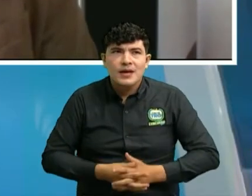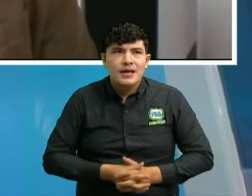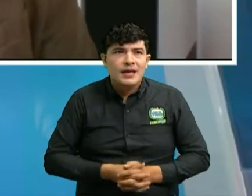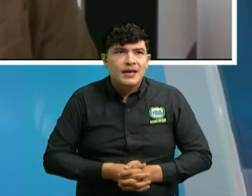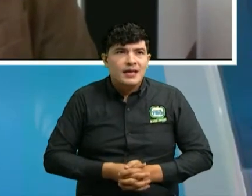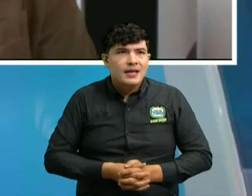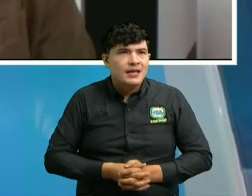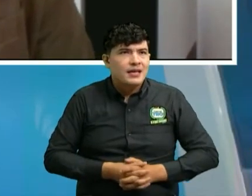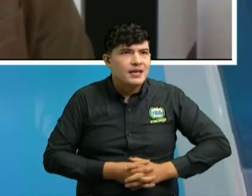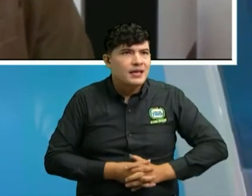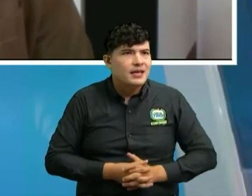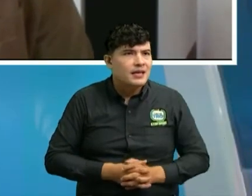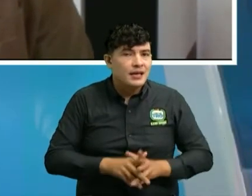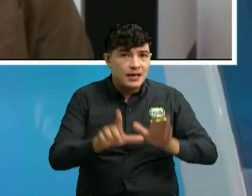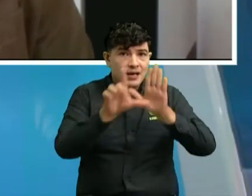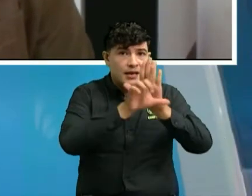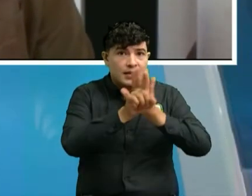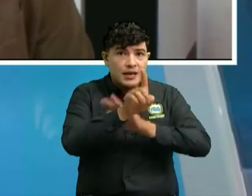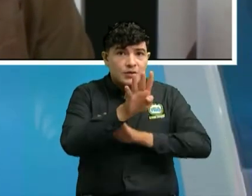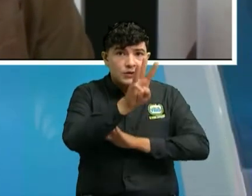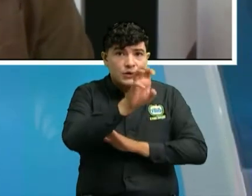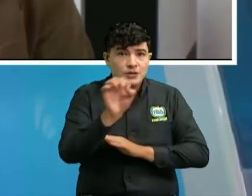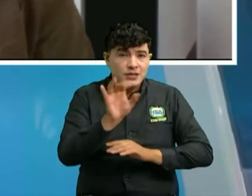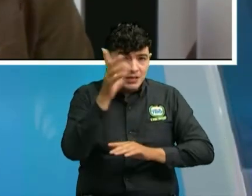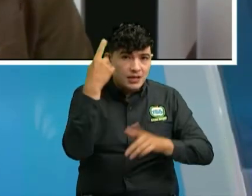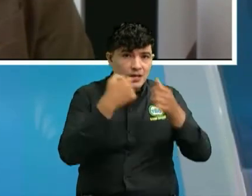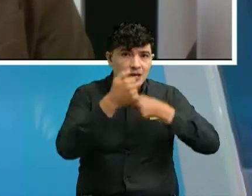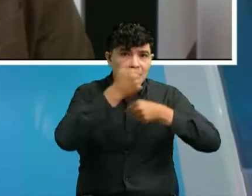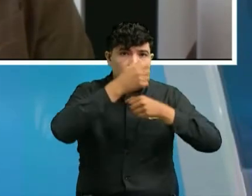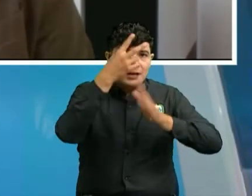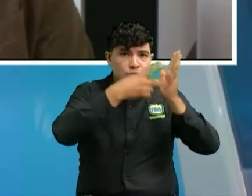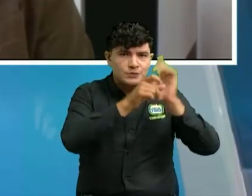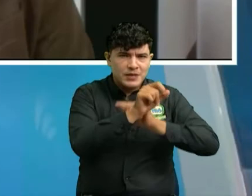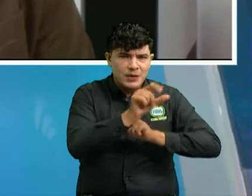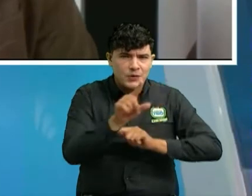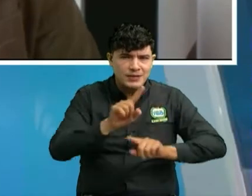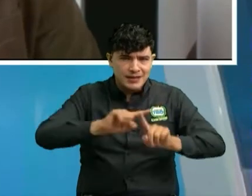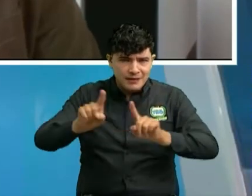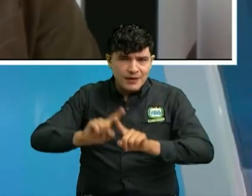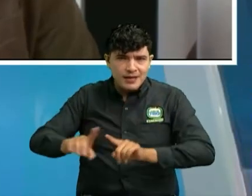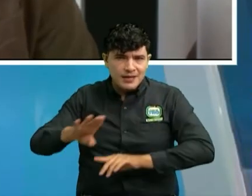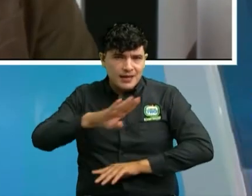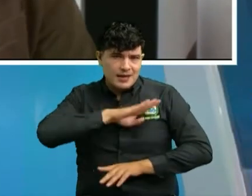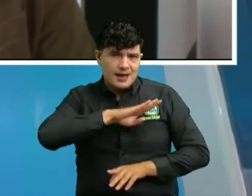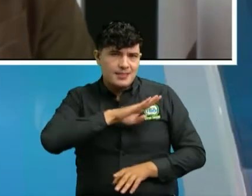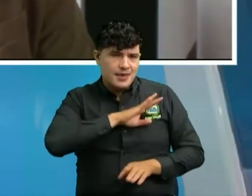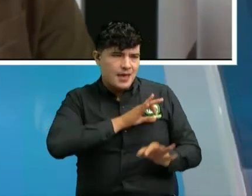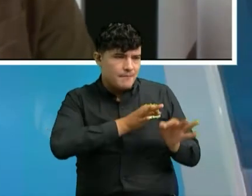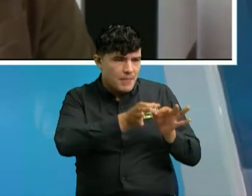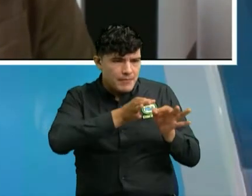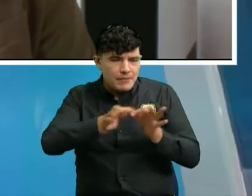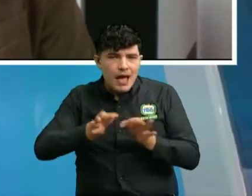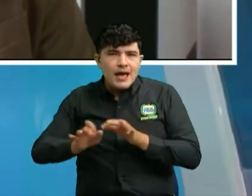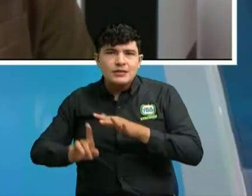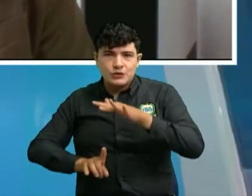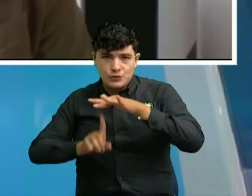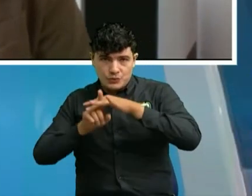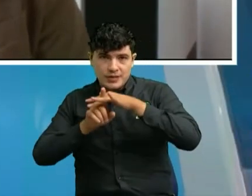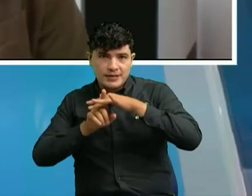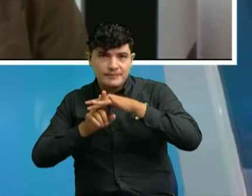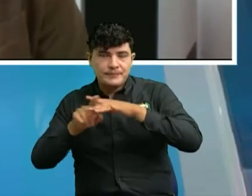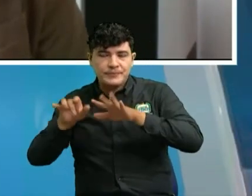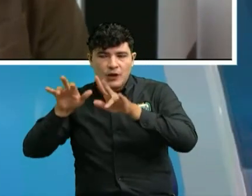bueno con la ley 1480 del 2011 las diferentes alcaldías se crearon las inspecciones de